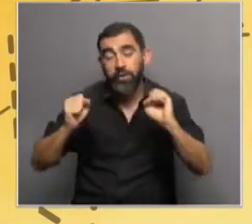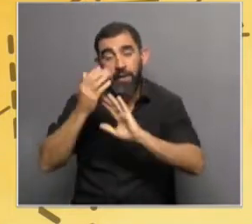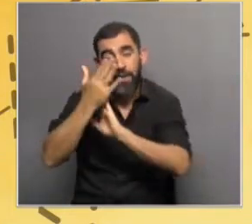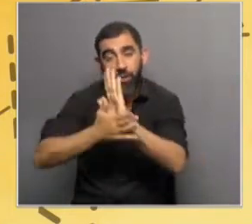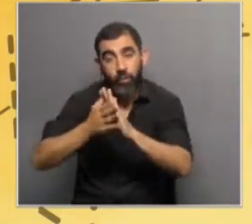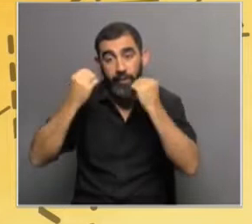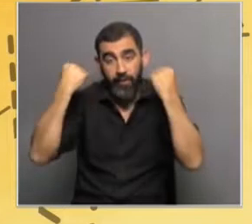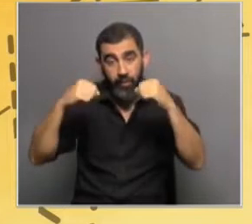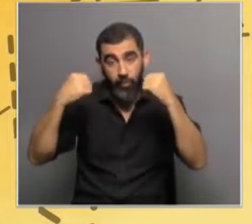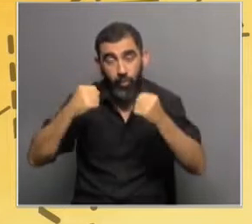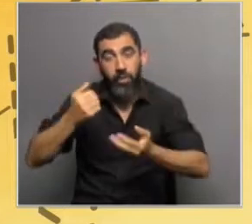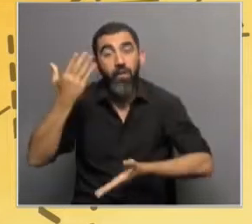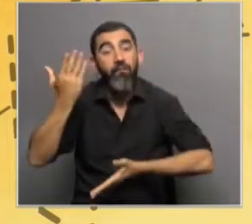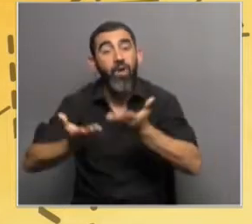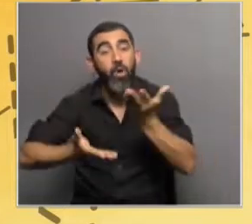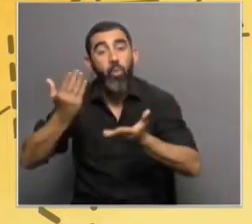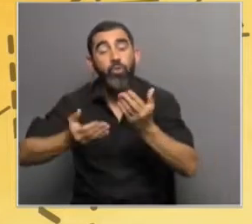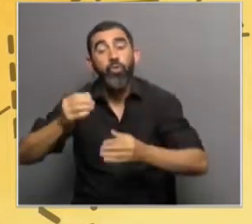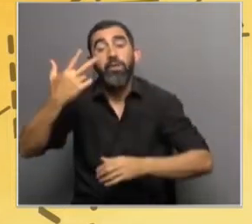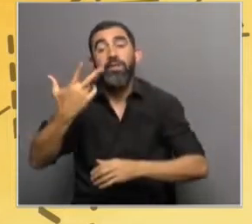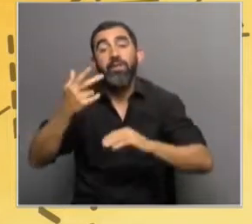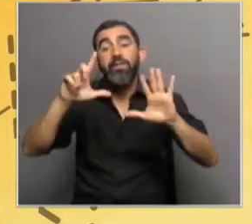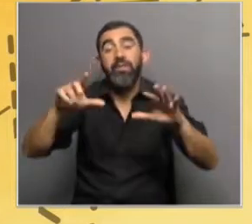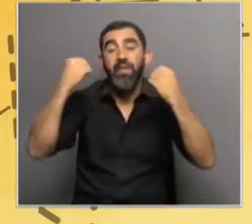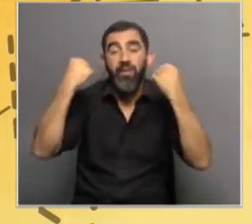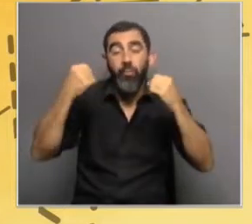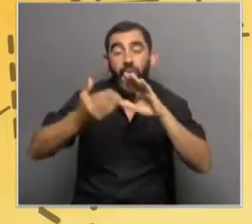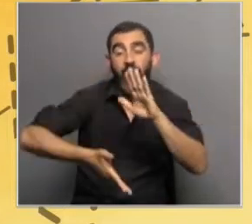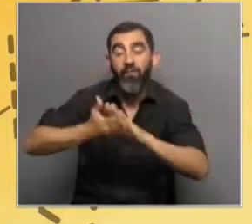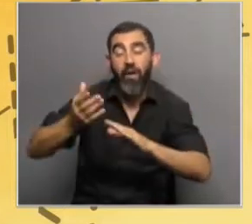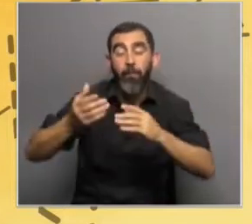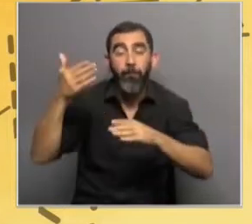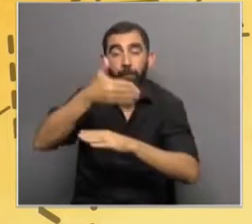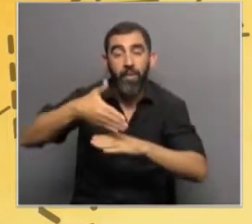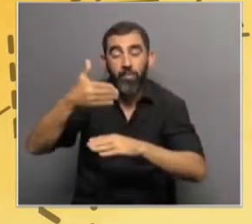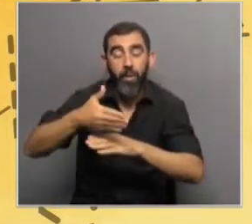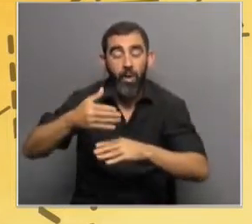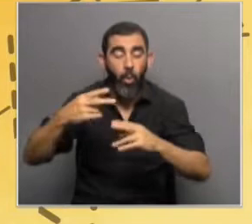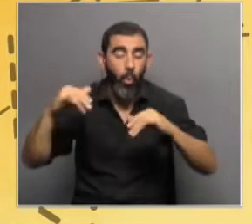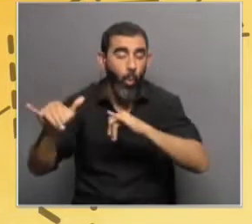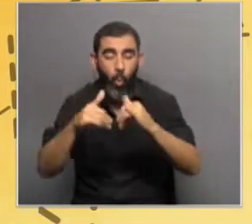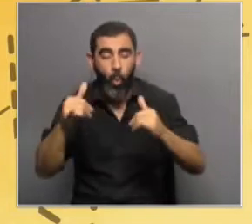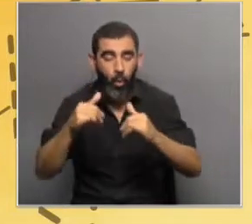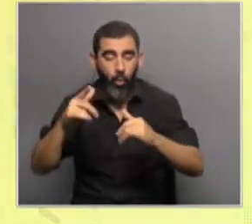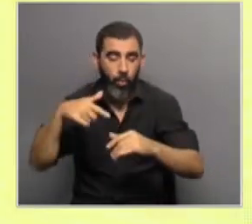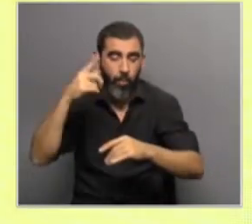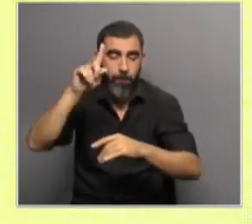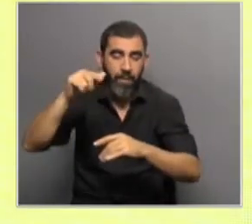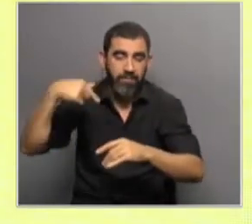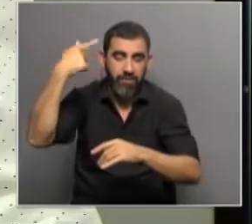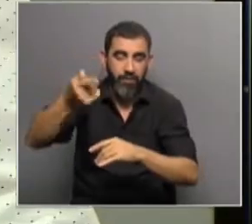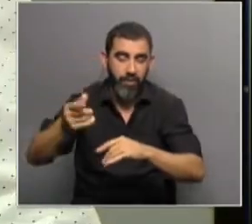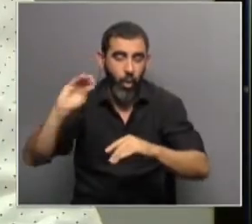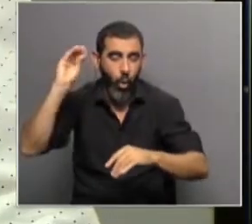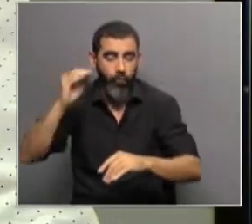del Deporte, evaluando a 37 deportistas que van a participar de los Juegos Panamericanos Junior. Ah, mirá. Bien, excelente.